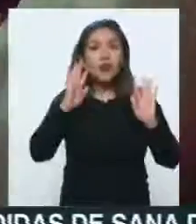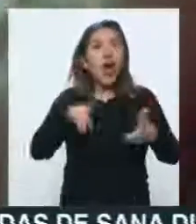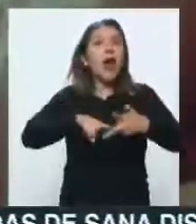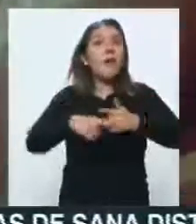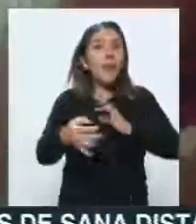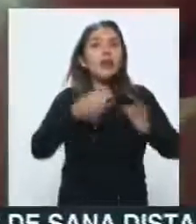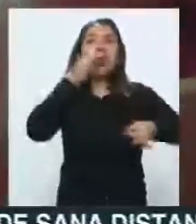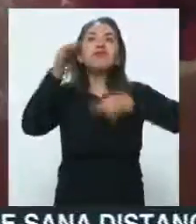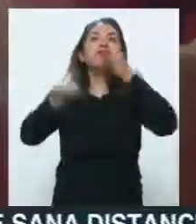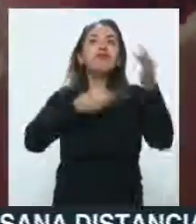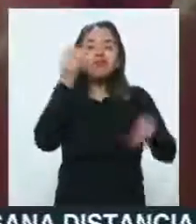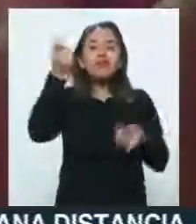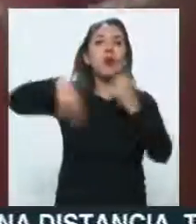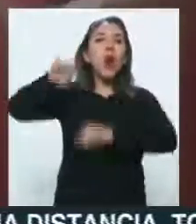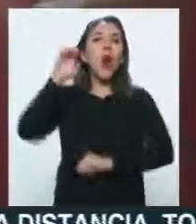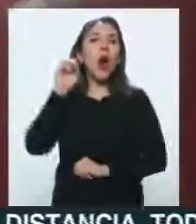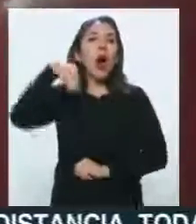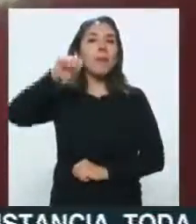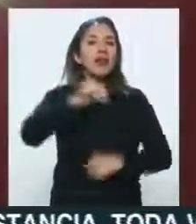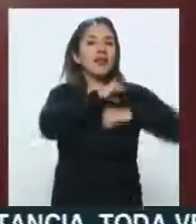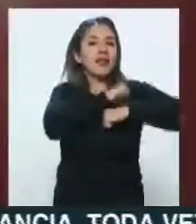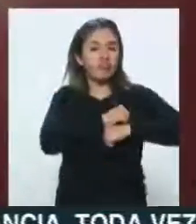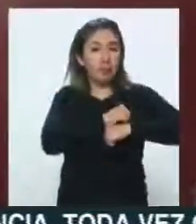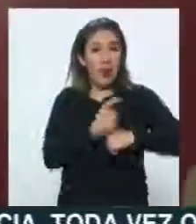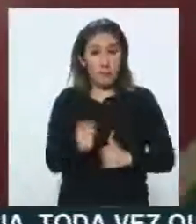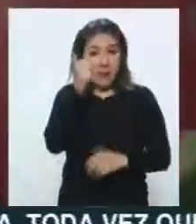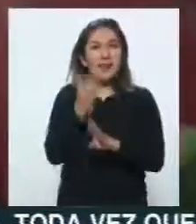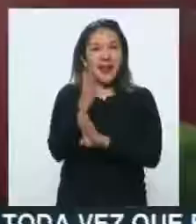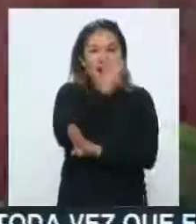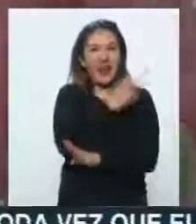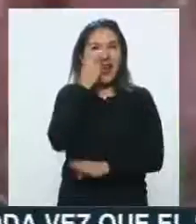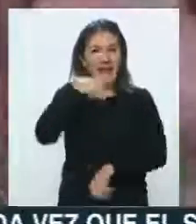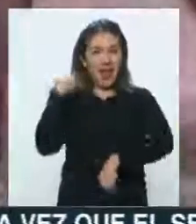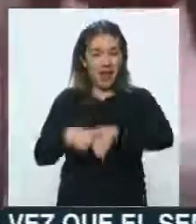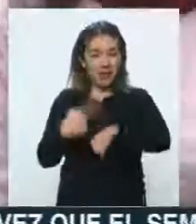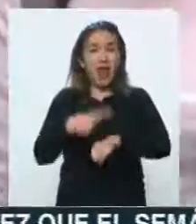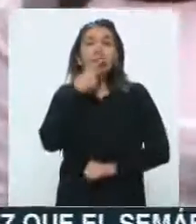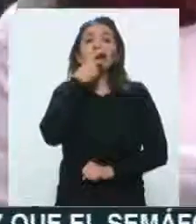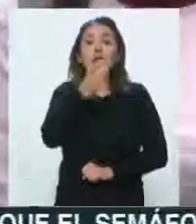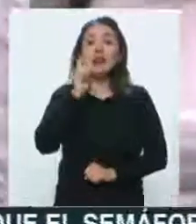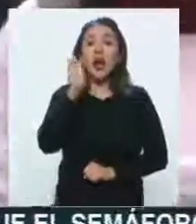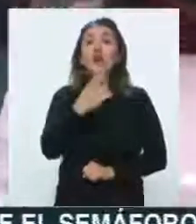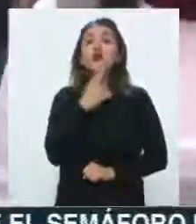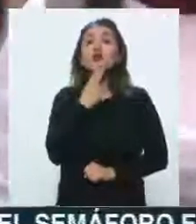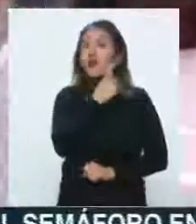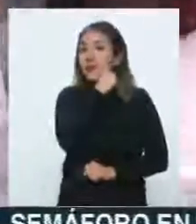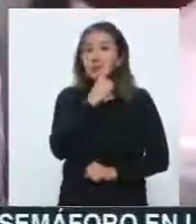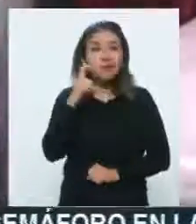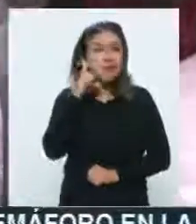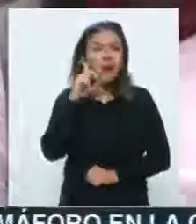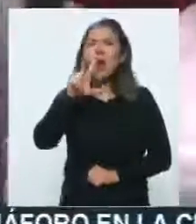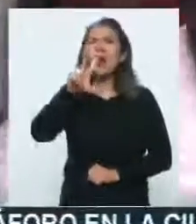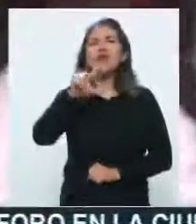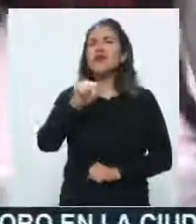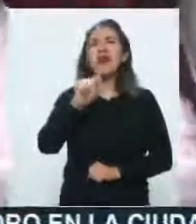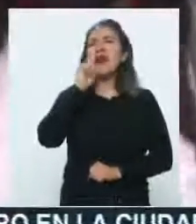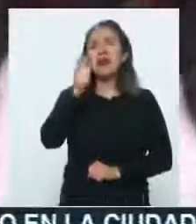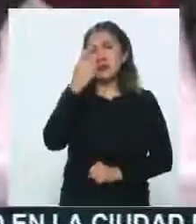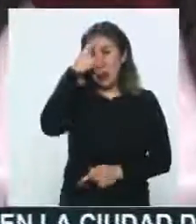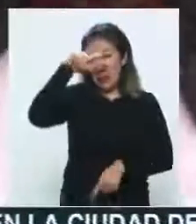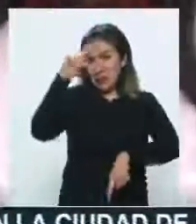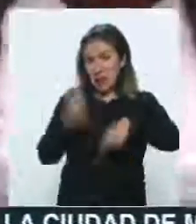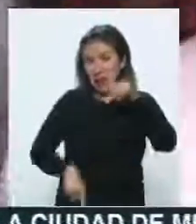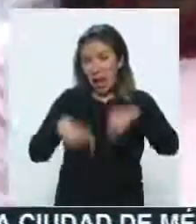reconocidos por la Organización Mundial de la Salud, que a principios de la pandemia informó que el uso del cubrebocas no representaba